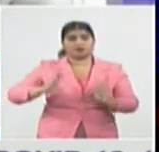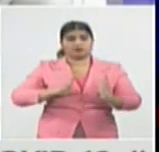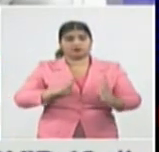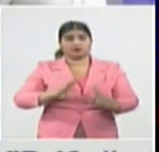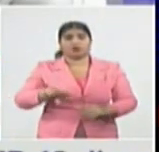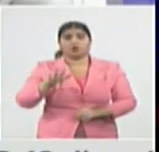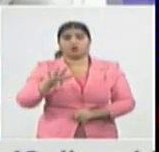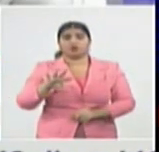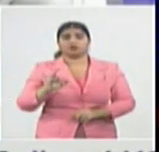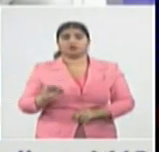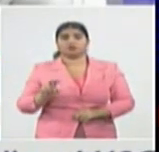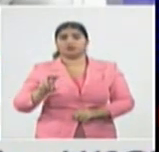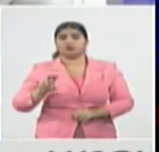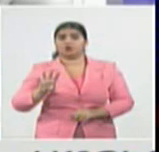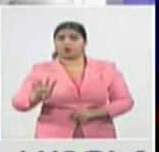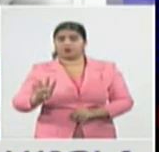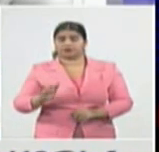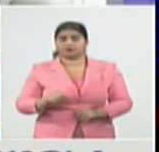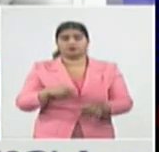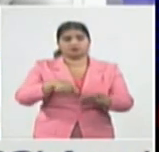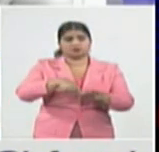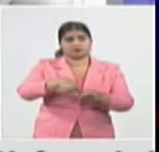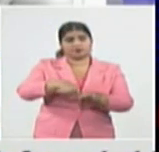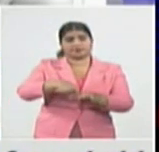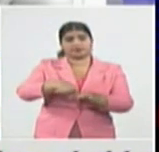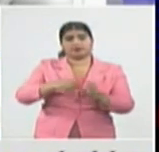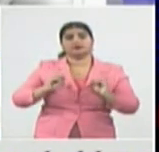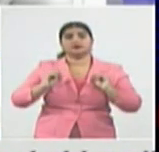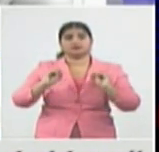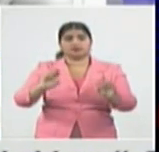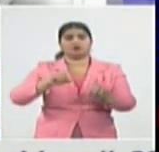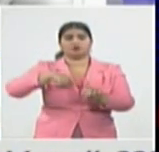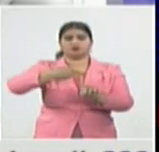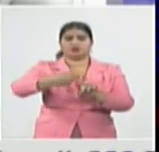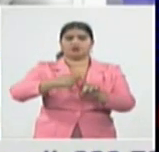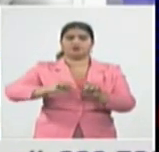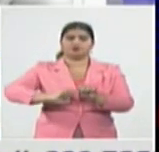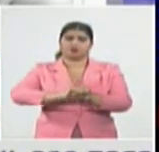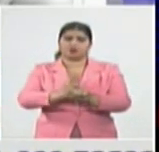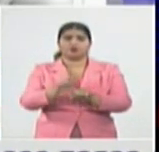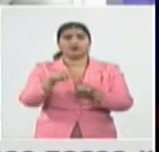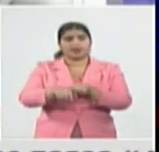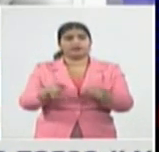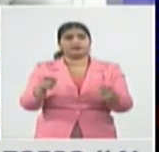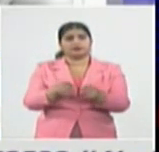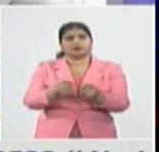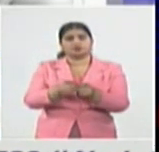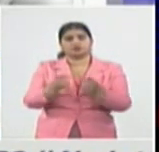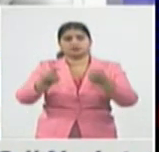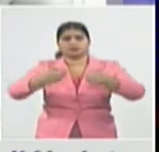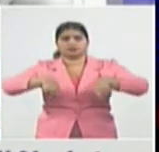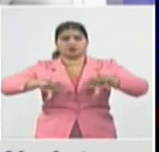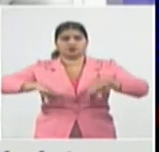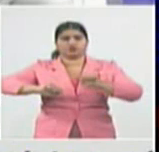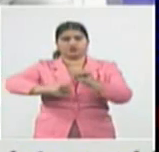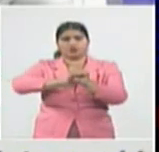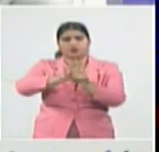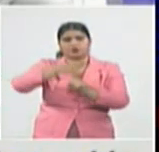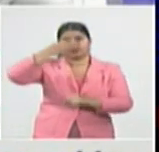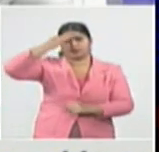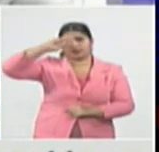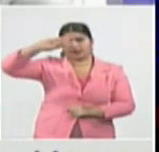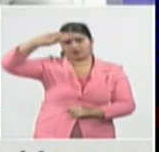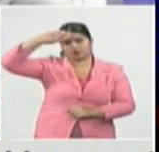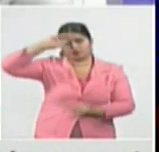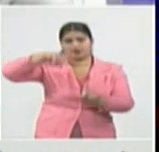474 el municipio Isla de la Juventud sin transmisión autóctona por COVID-19 de esta forma ponemos punto final a